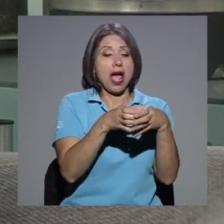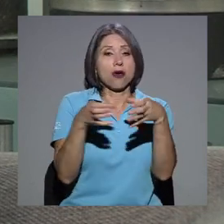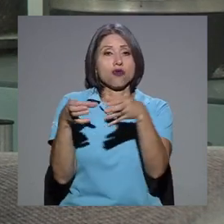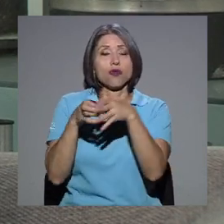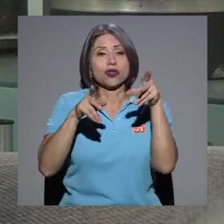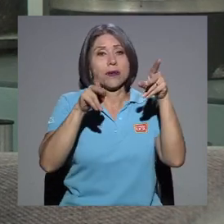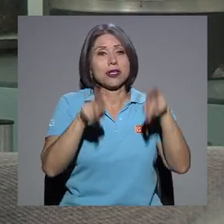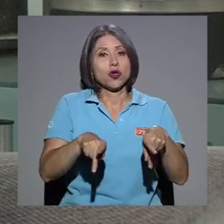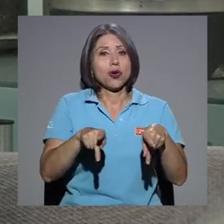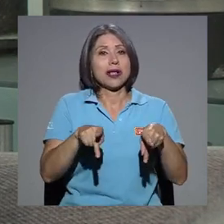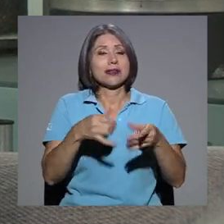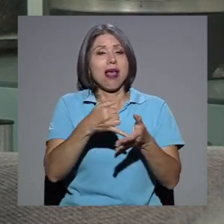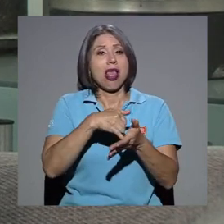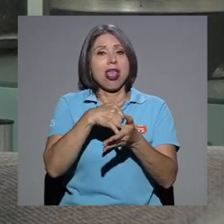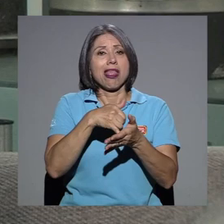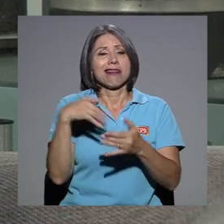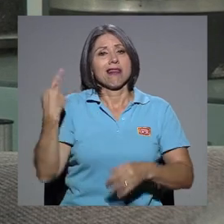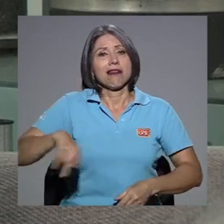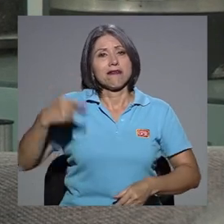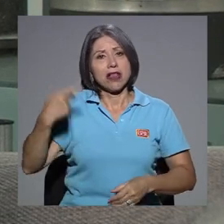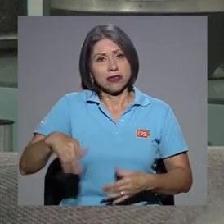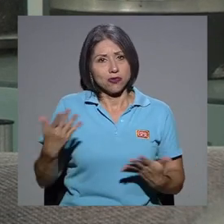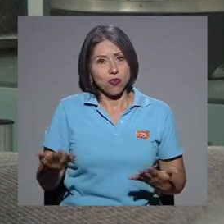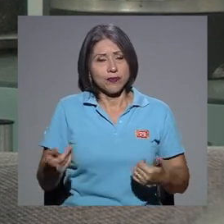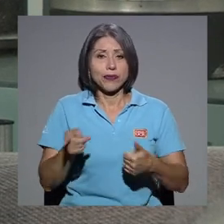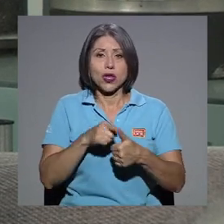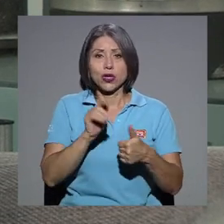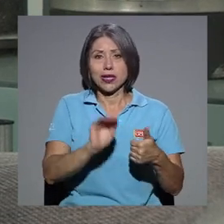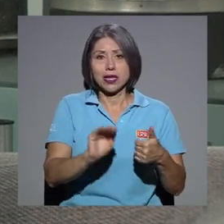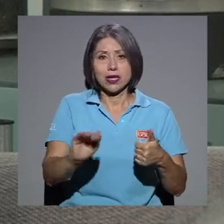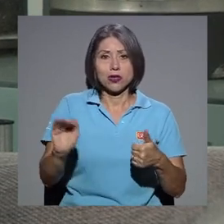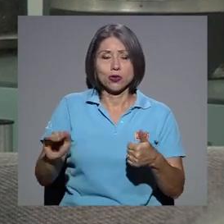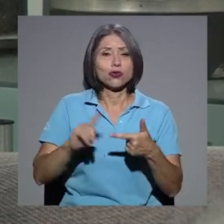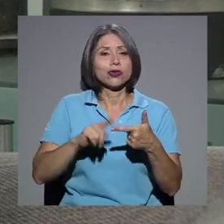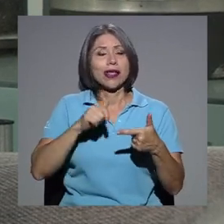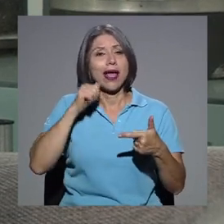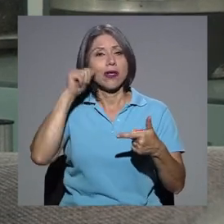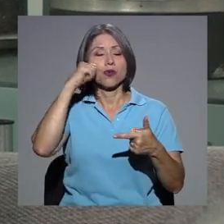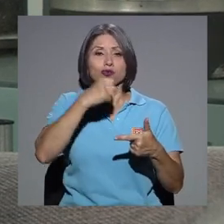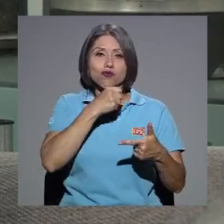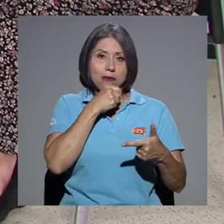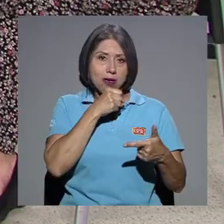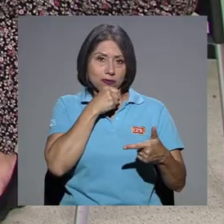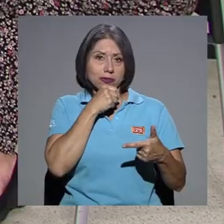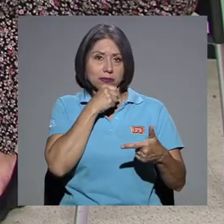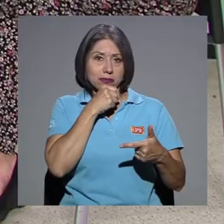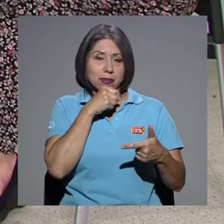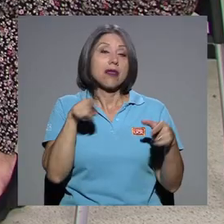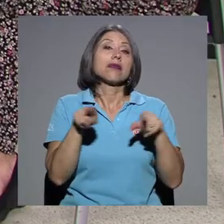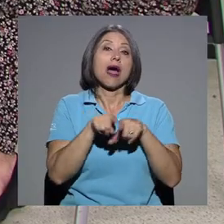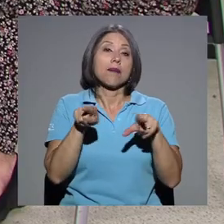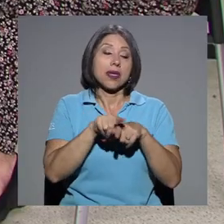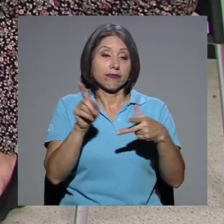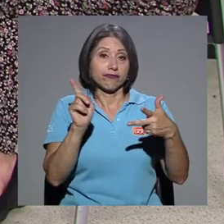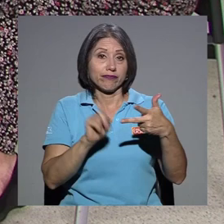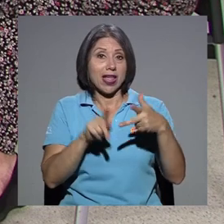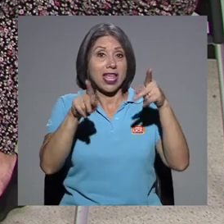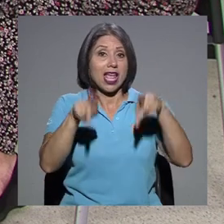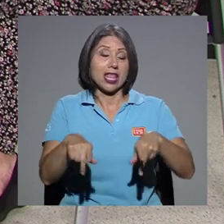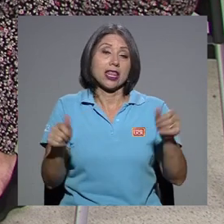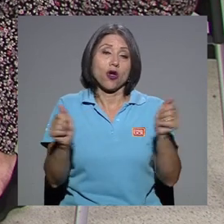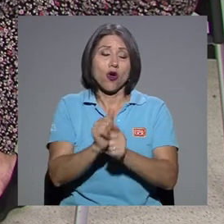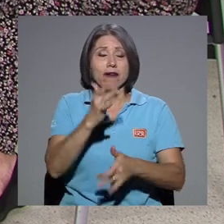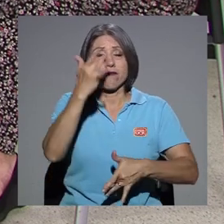nosotros siempre, ¿verdad? Que son los niños y los adultos mayores para nosotros, y también gentes con enfermedades crónicas tipo